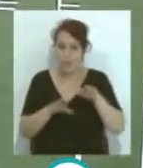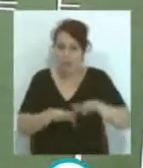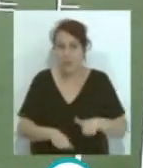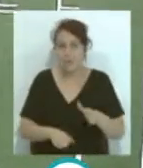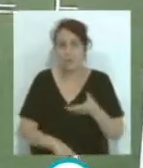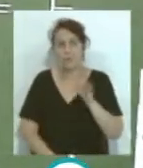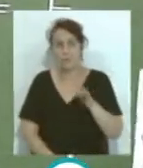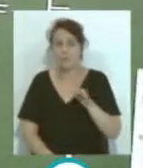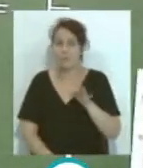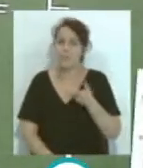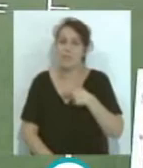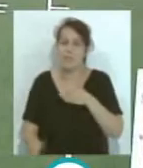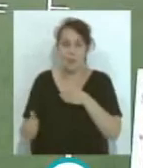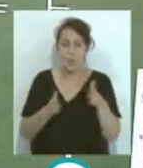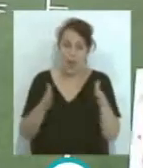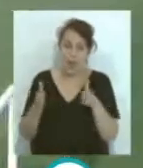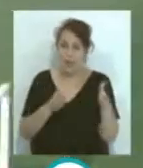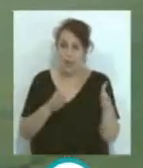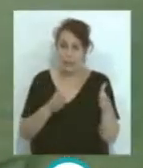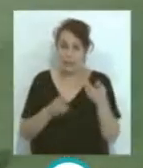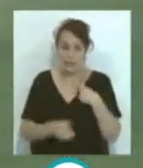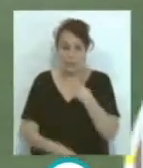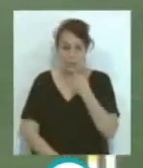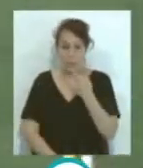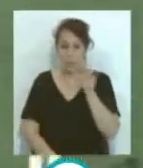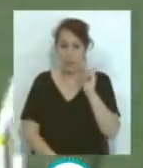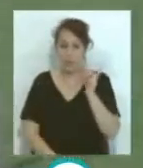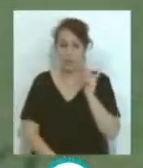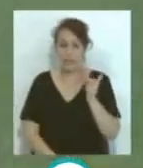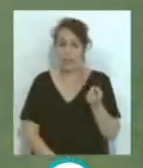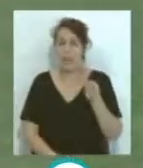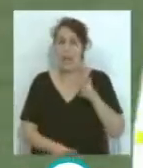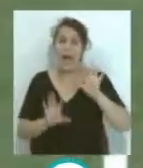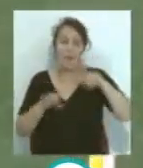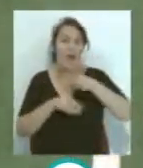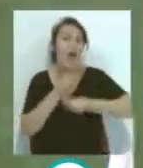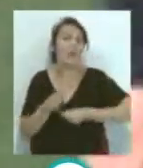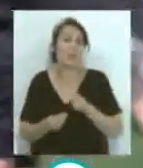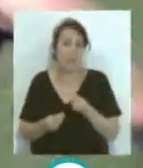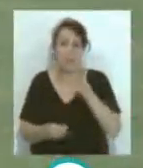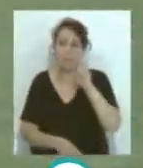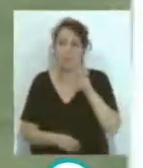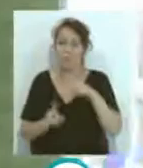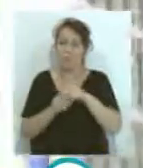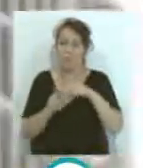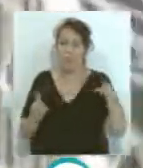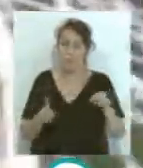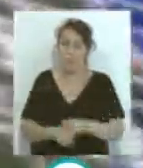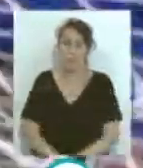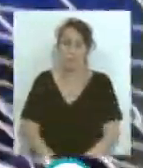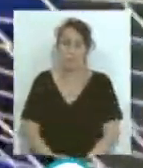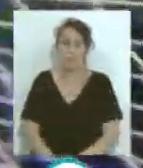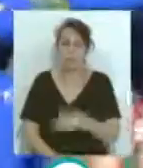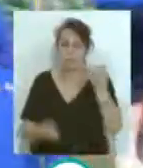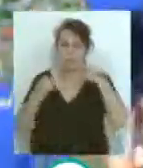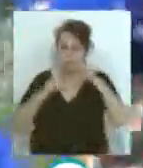...durante la temporada... ...como decimos... ...no solamente lo que estaba haciendo el Cádiz... ...ahí vemos al Pacha Espino... ...que bueno